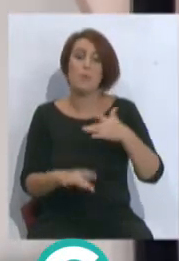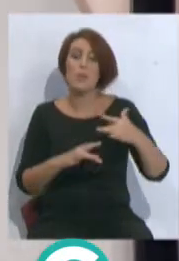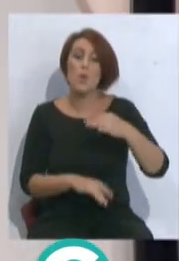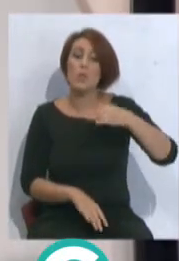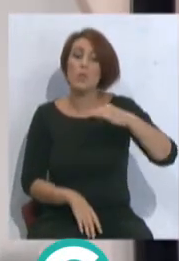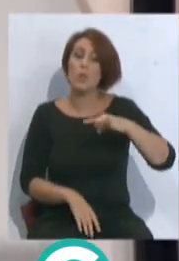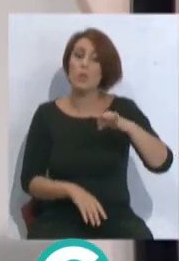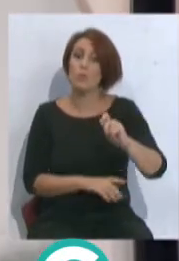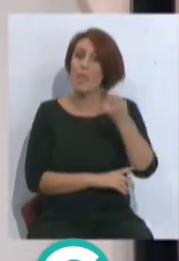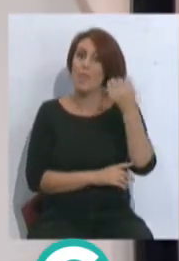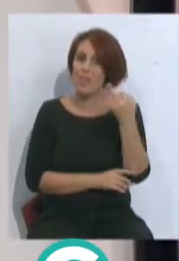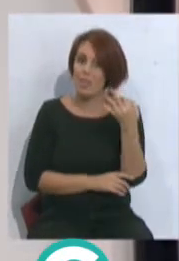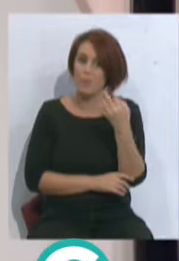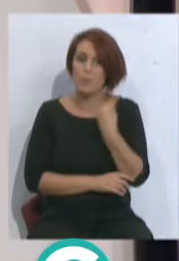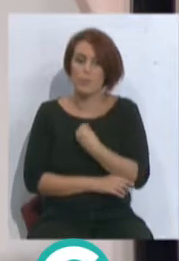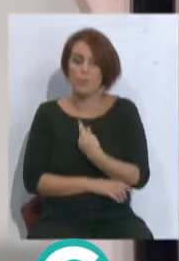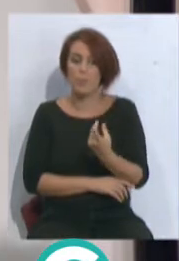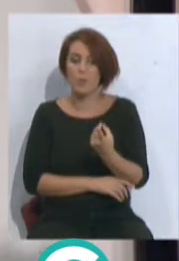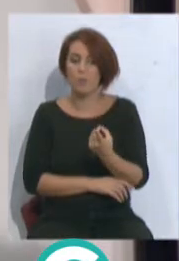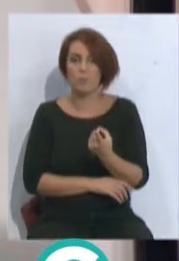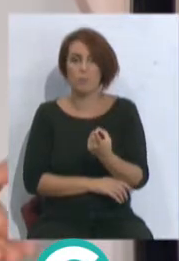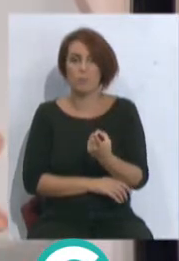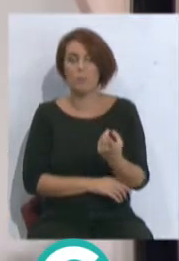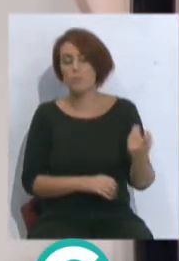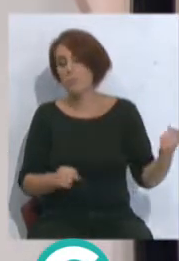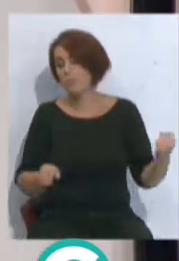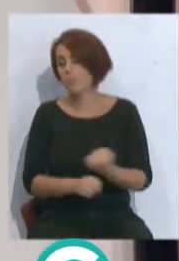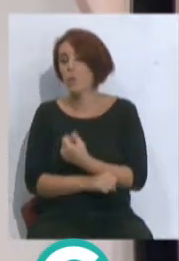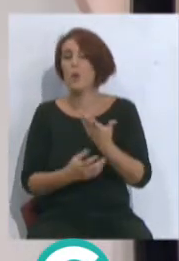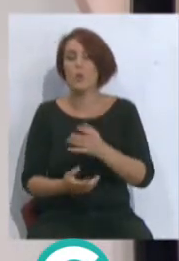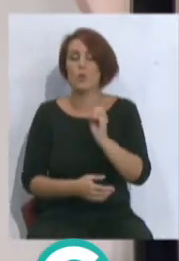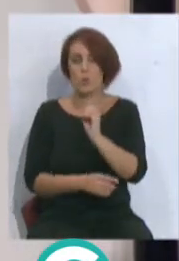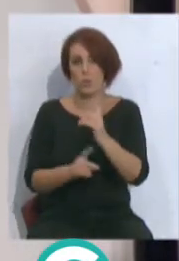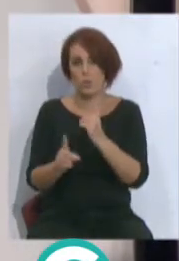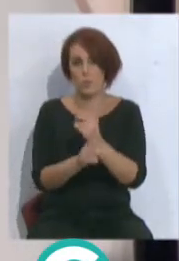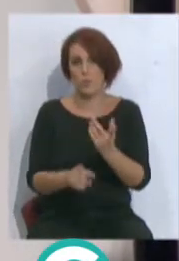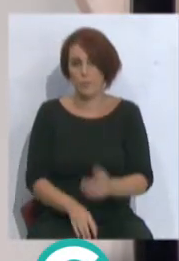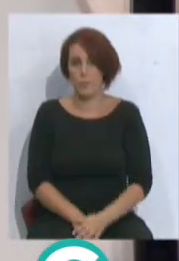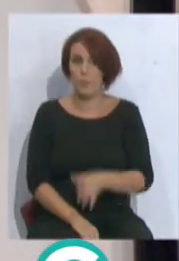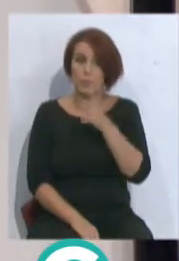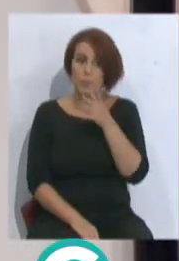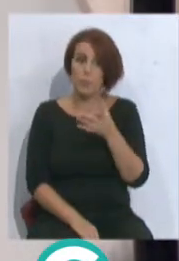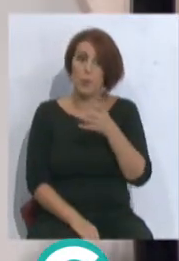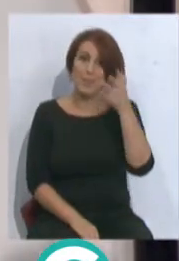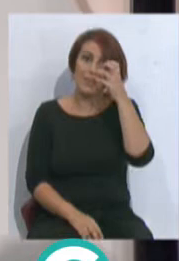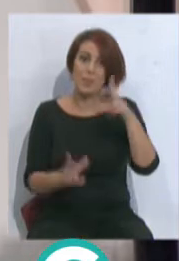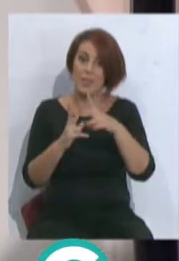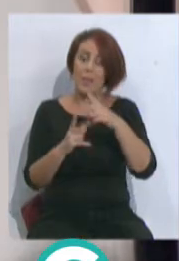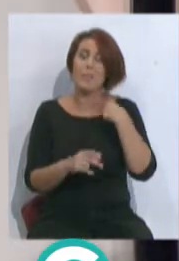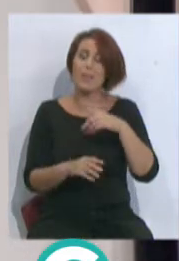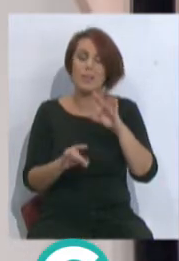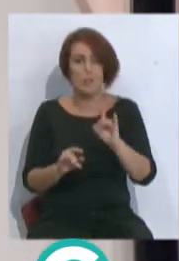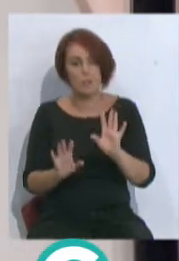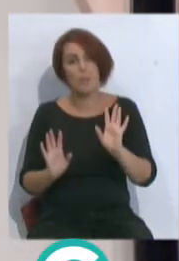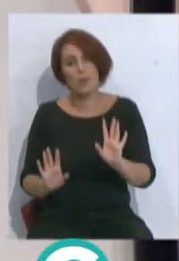haberse ganado, haberse ganado, que es el que más achaco yo de... Joder, es el de los Asuna. Porque que tú pierdas contra la Real, que sí, está,